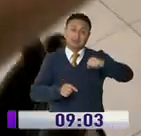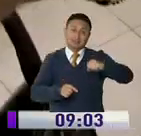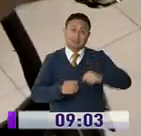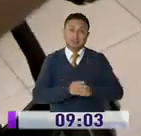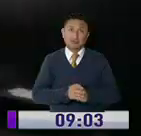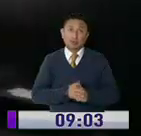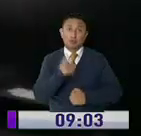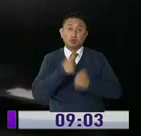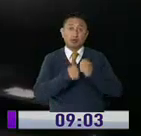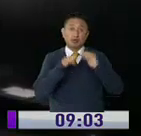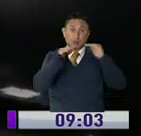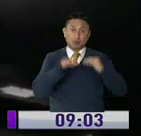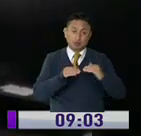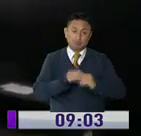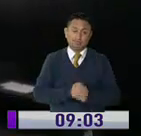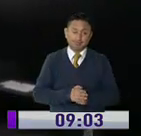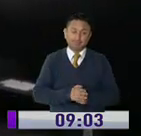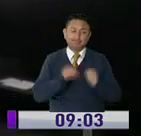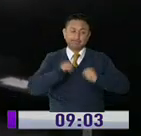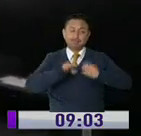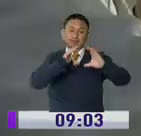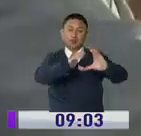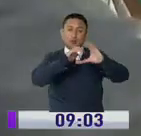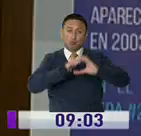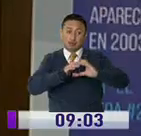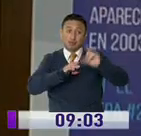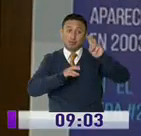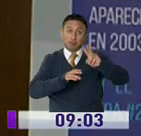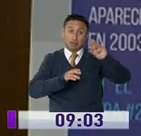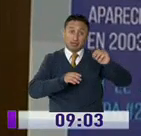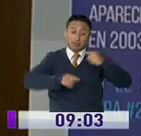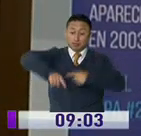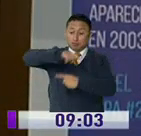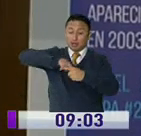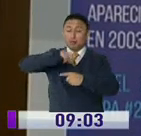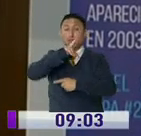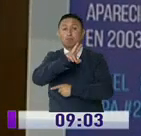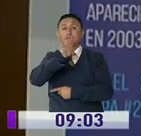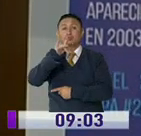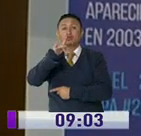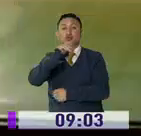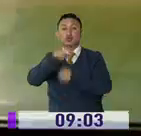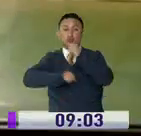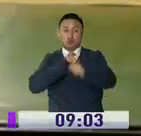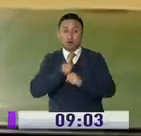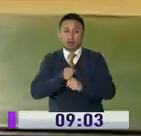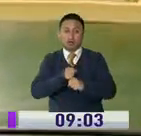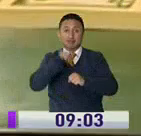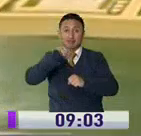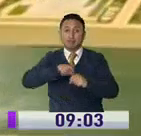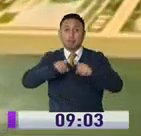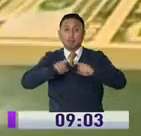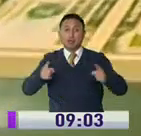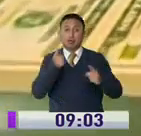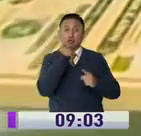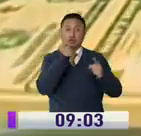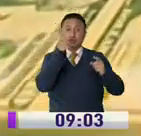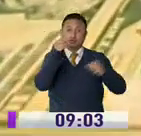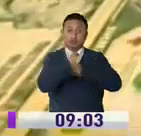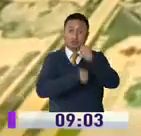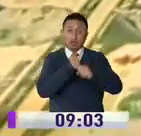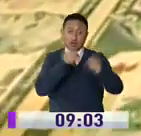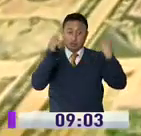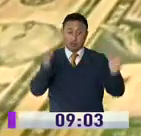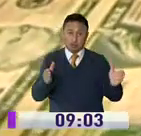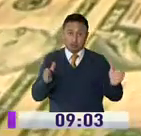de la pandemia. El financiamiento será rembolsable para 28 años, incluyendo un periodo de gracia de 11 años.